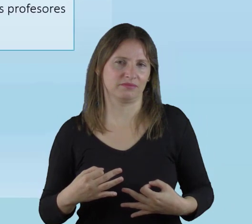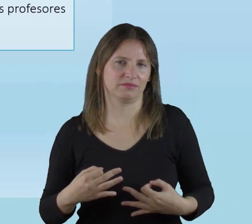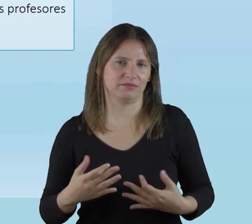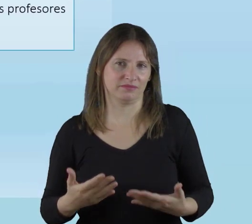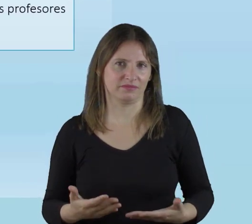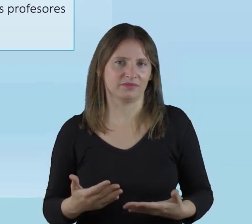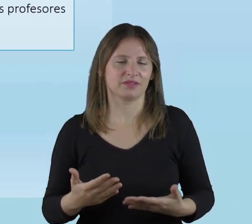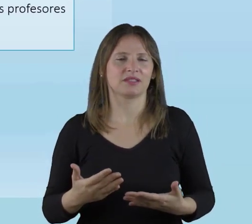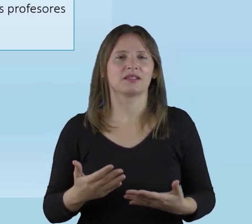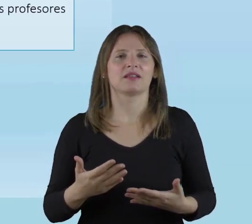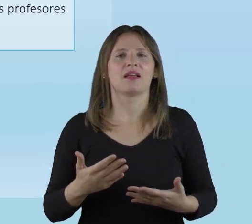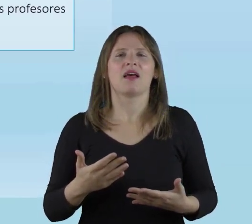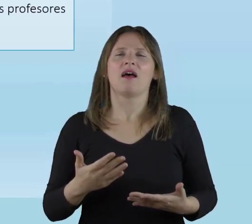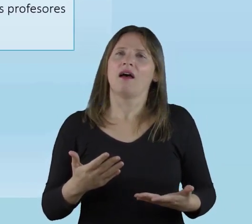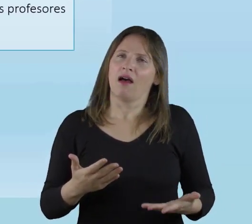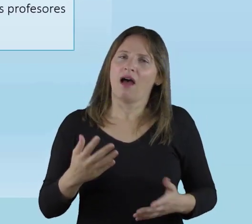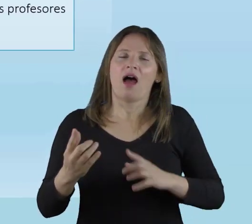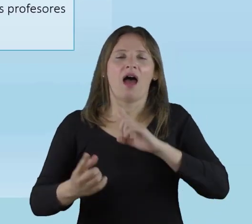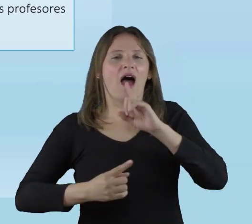informen bien.